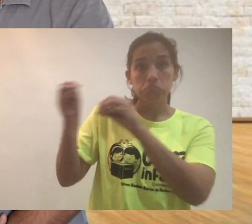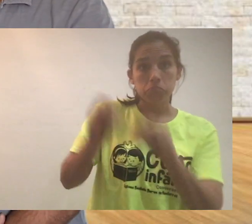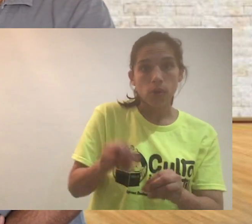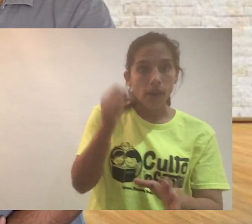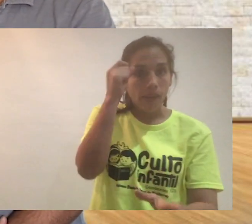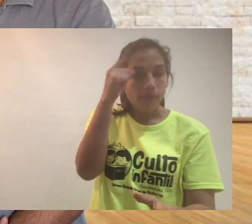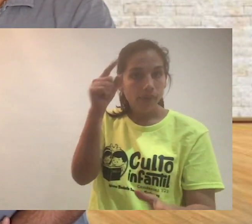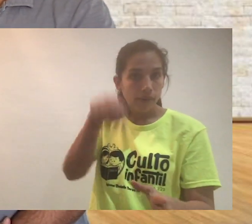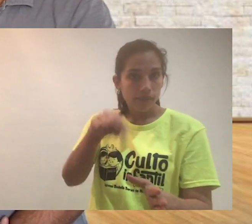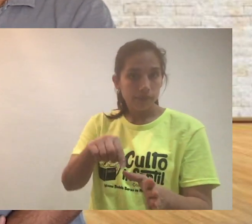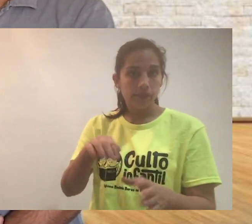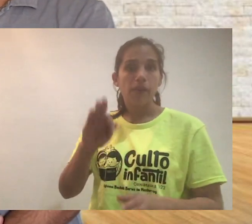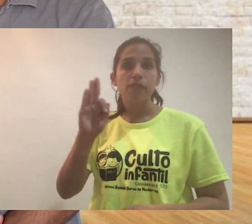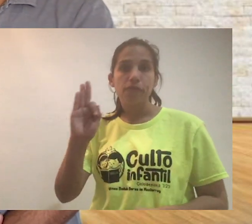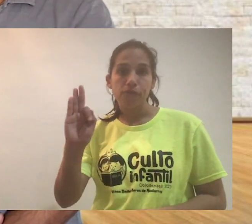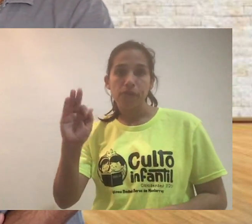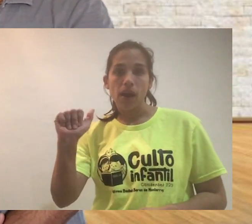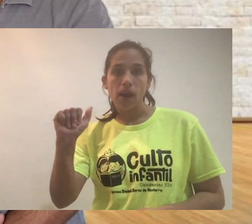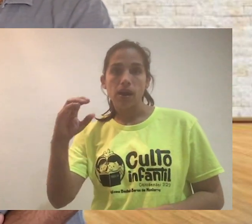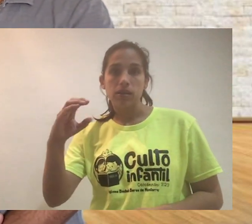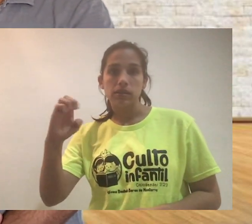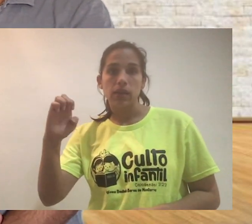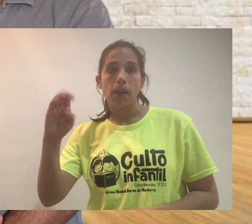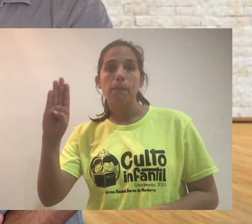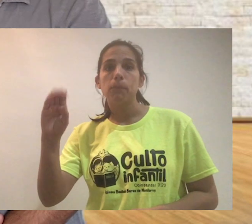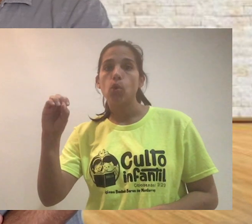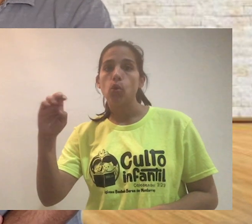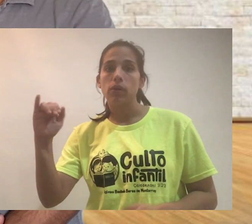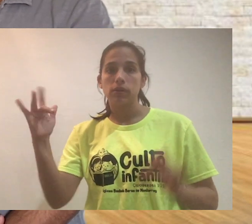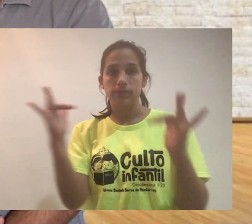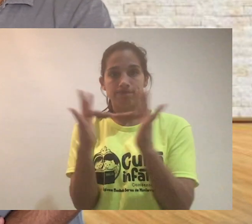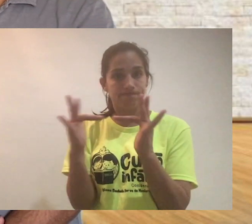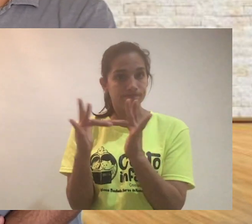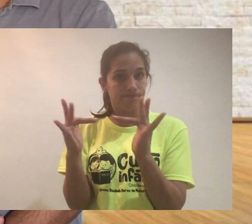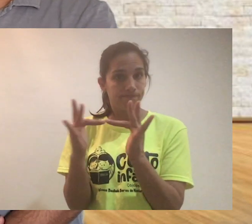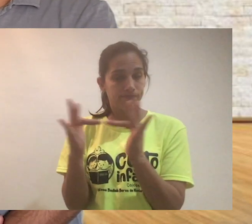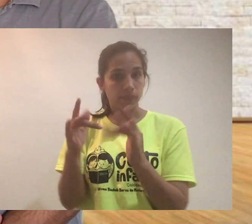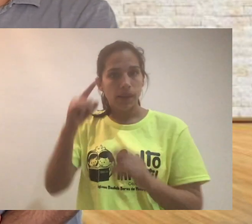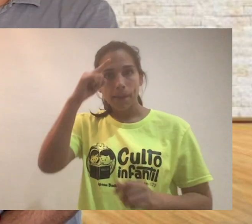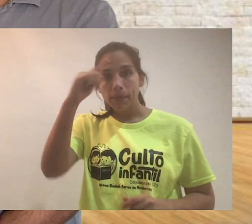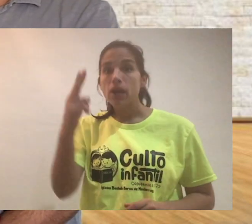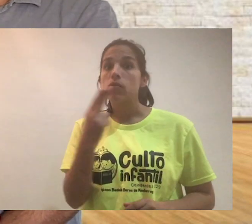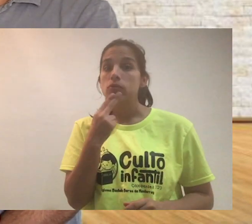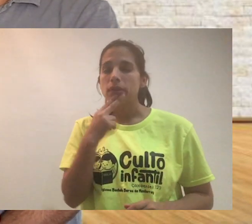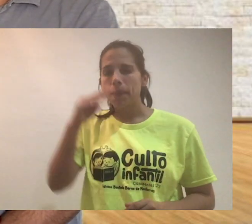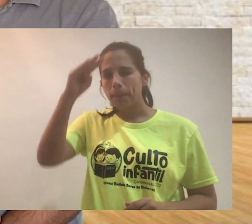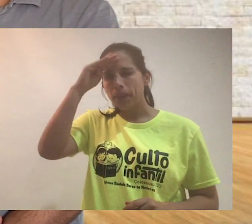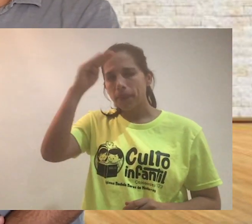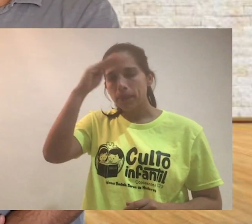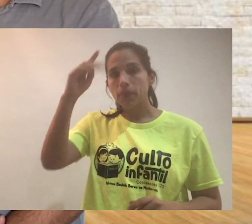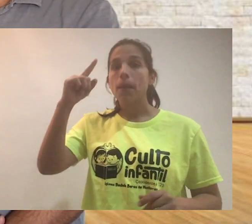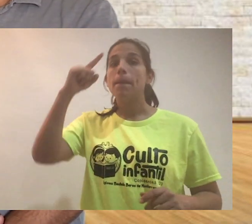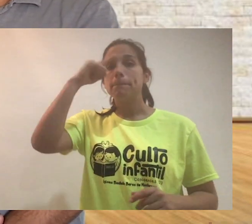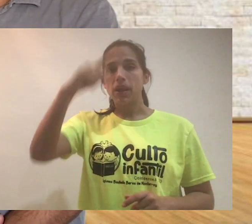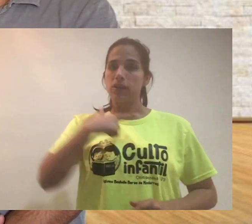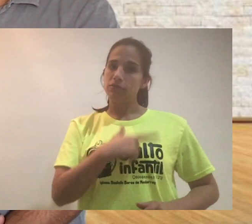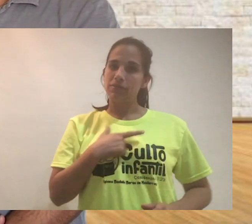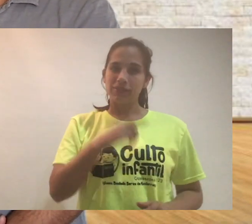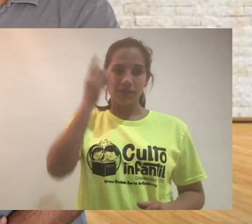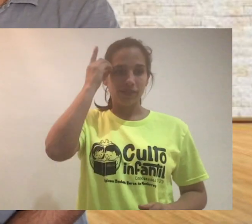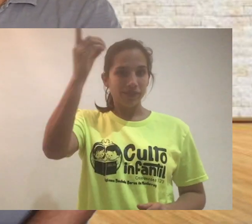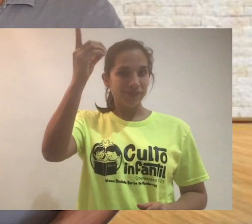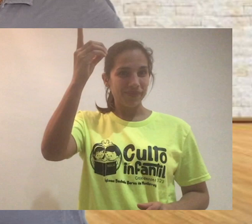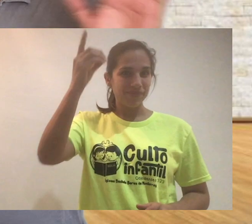en la página de Facebook, Conto Infantil y BBGM. Y usemos nuestra creatividad para